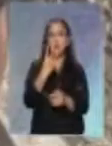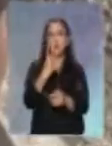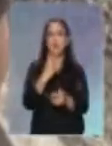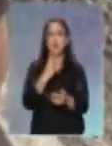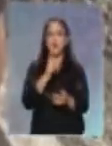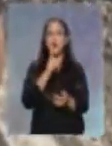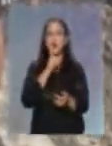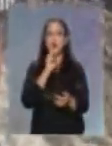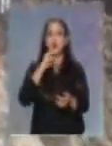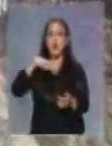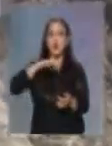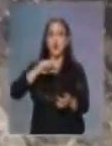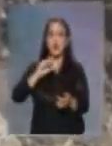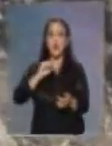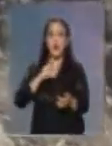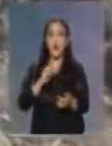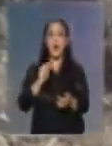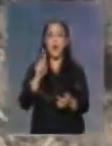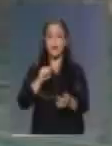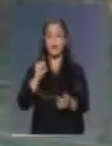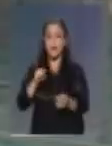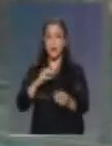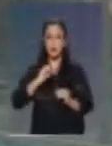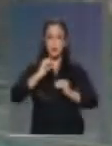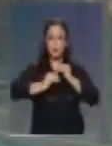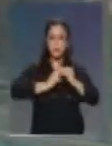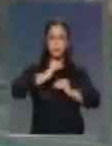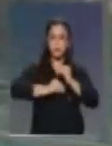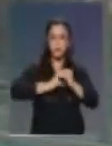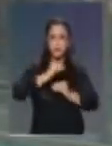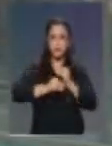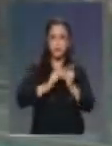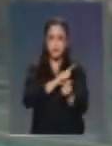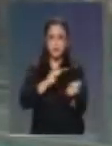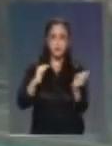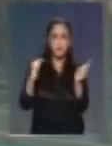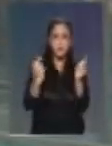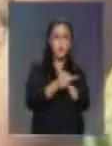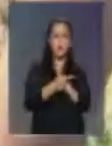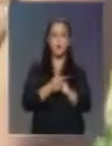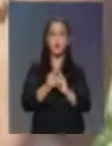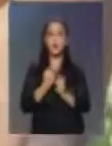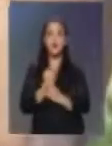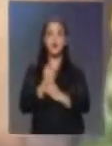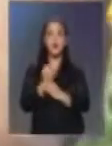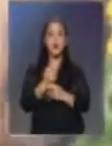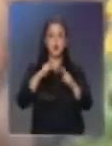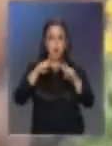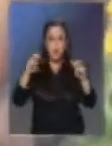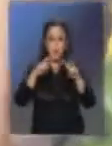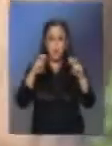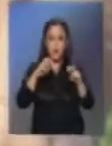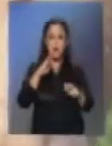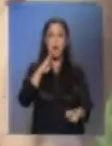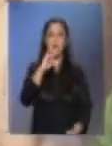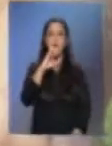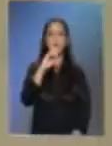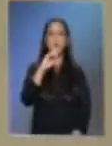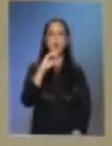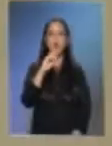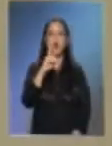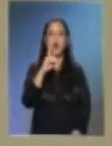estos sean tratados a través de técnicas de lombricultura, compostaje, y además sirvan para investigaciones en biodiesel y